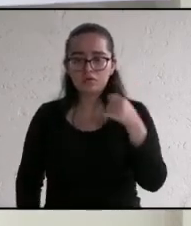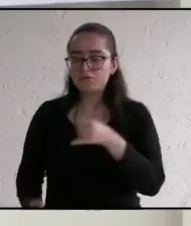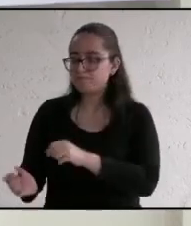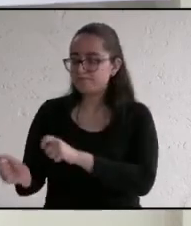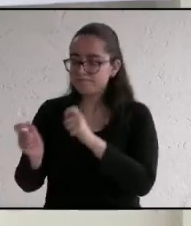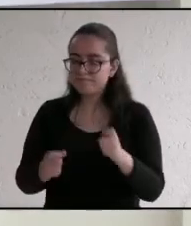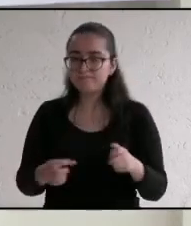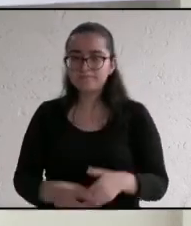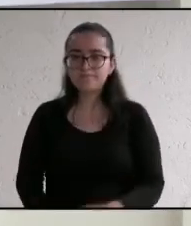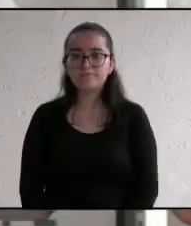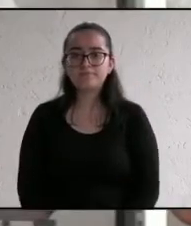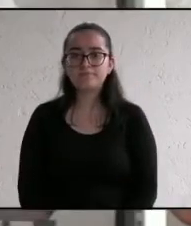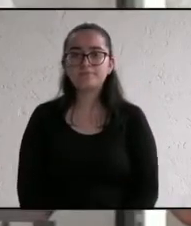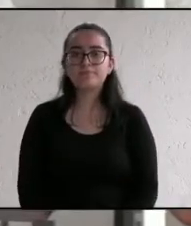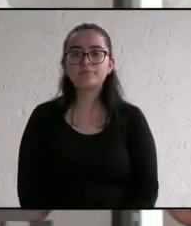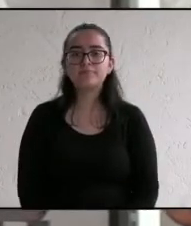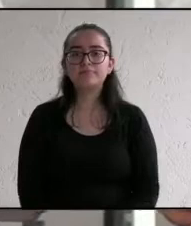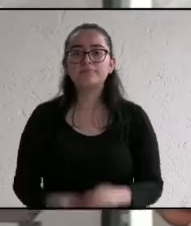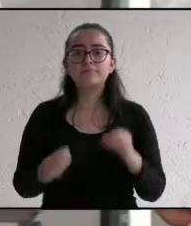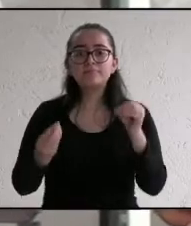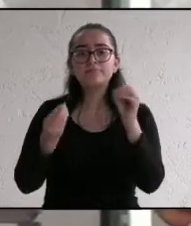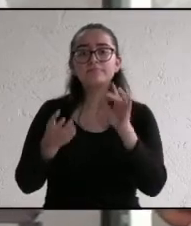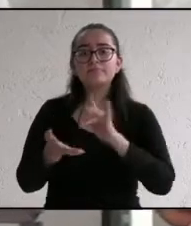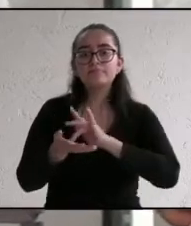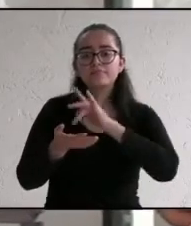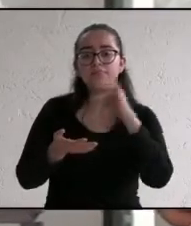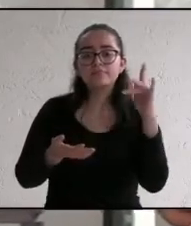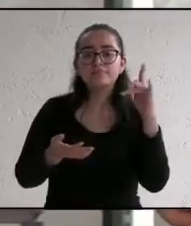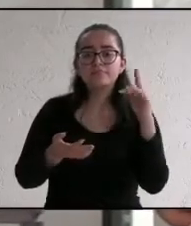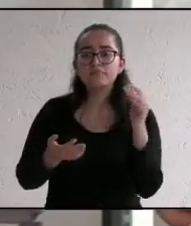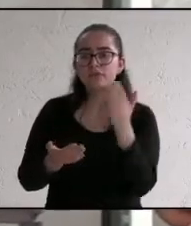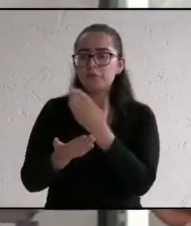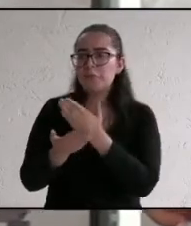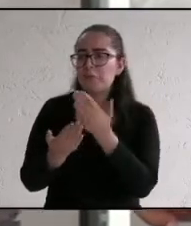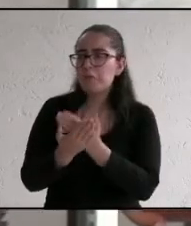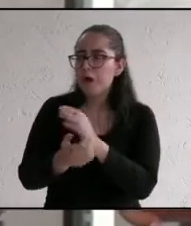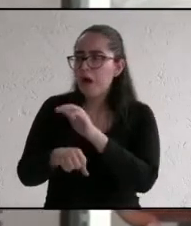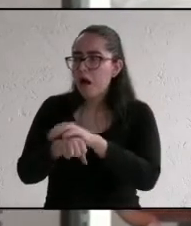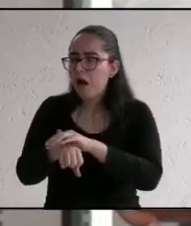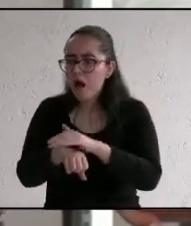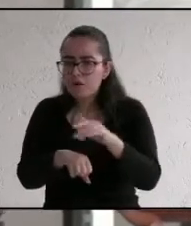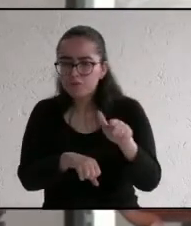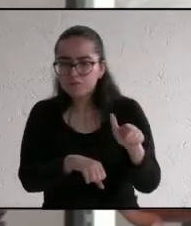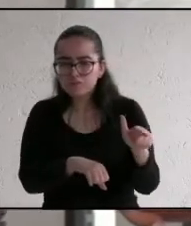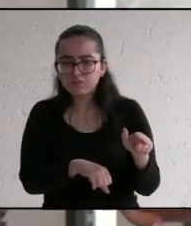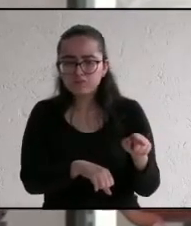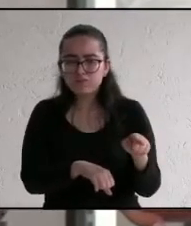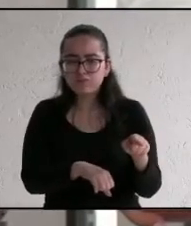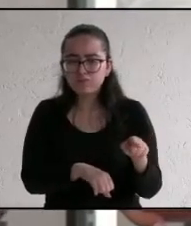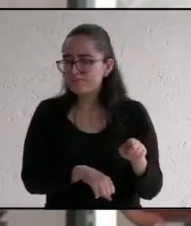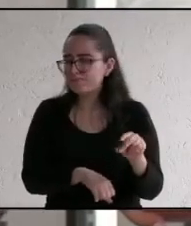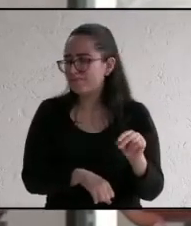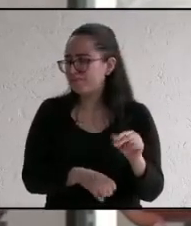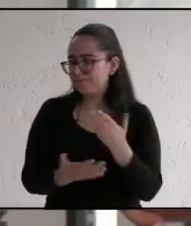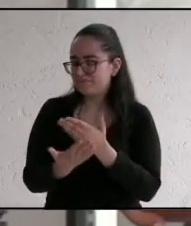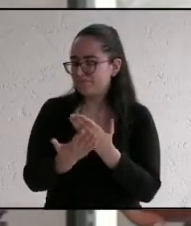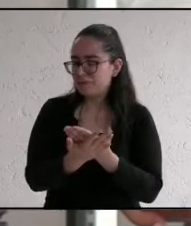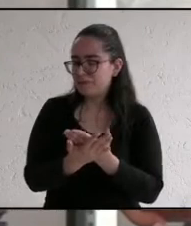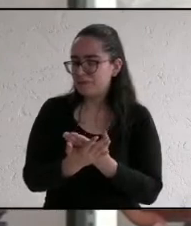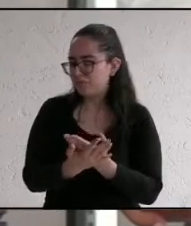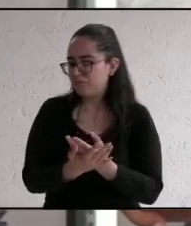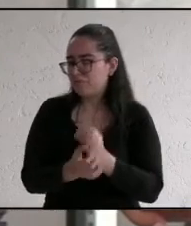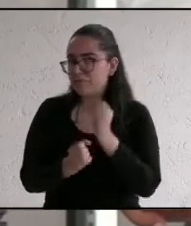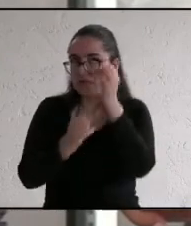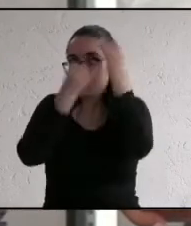Adelante candidato. Muchísimas gracias. Las propuestas de mis amigos no parecen propuestas parecen ocurrencias y